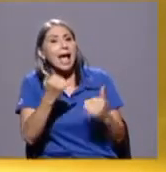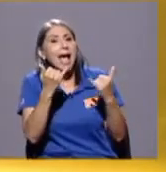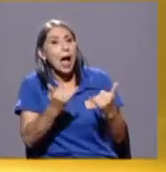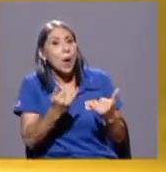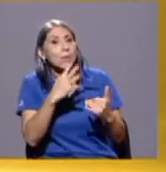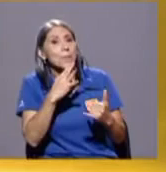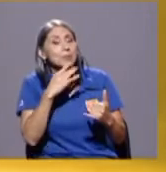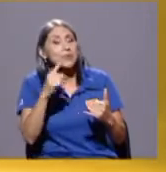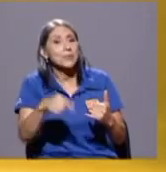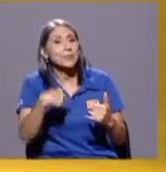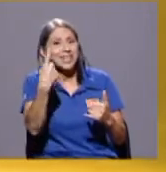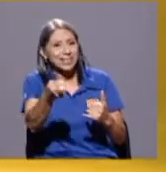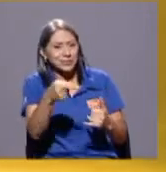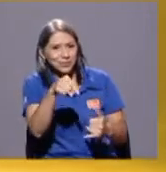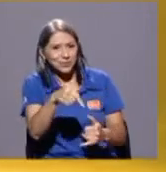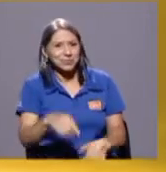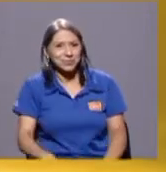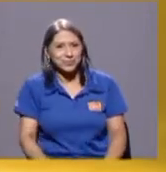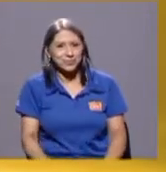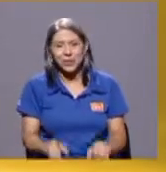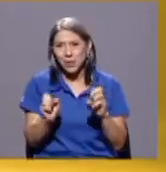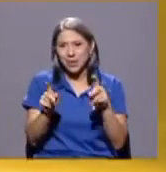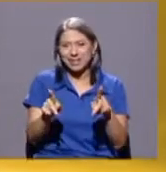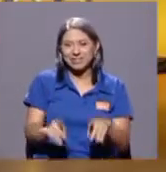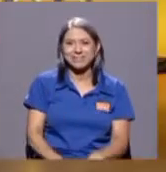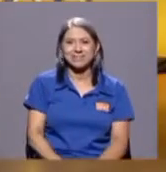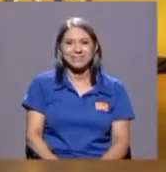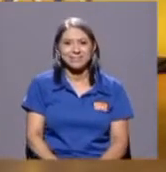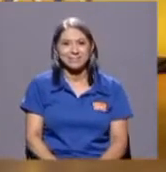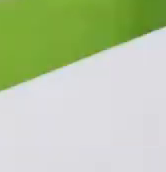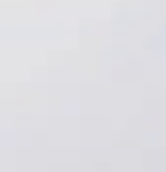segmento. Ok. Regresamos.